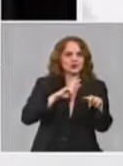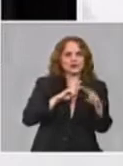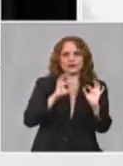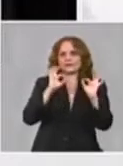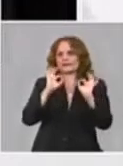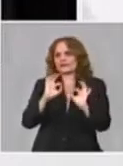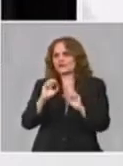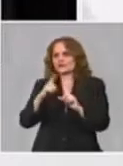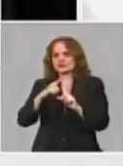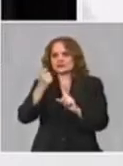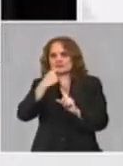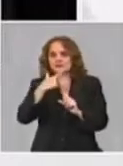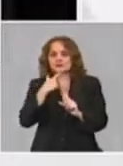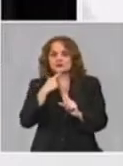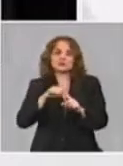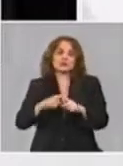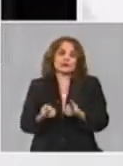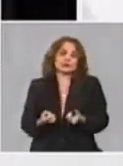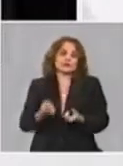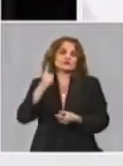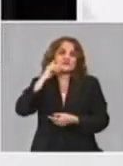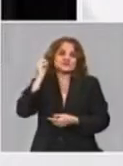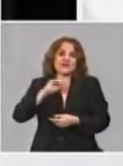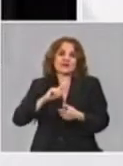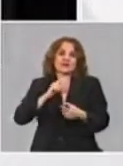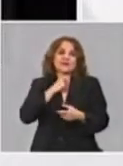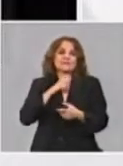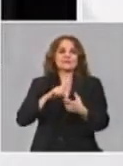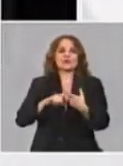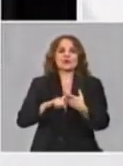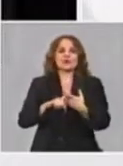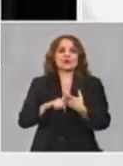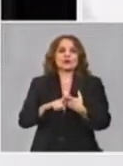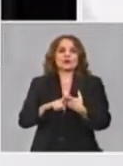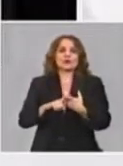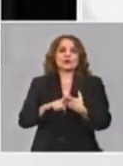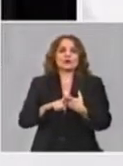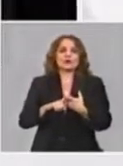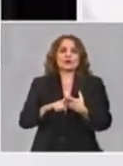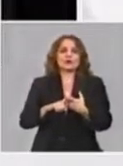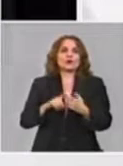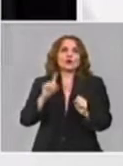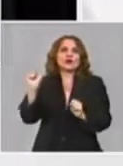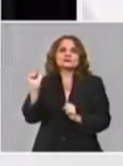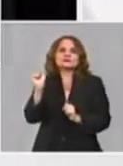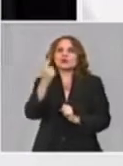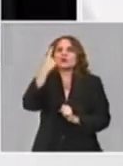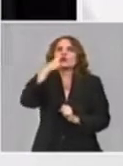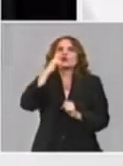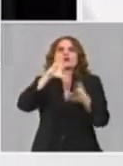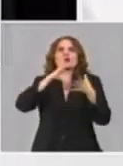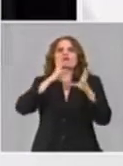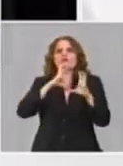protocolo? Es porque el protocolo como yo he explicado aquí, como no se ha definido en el mundo, ¿cuál es el protocolo que además,